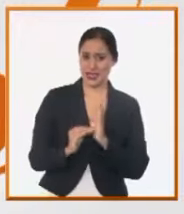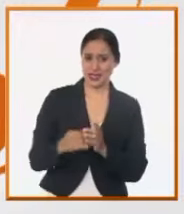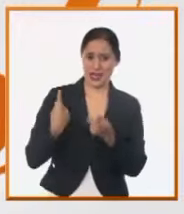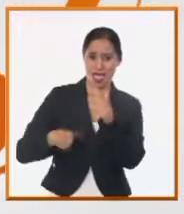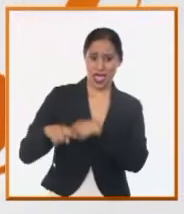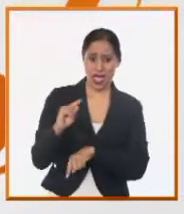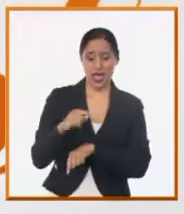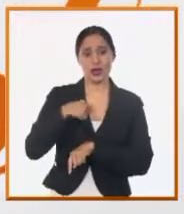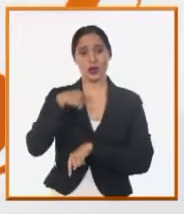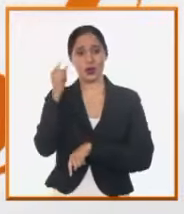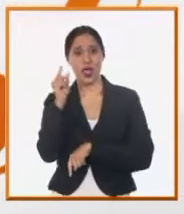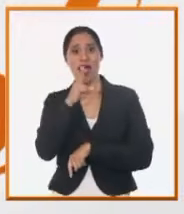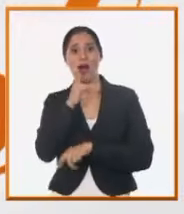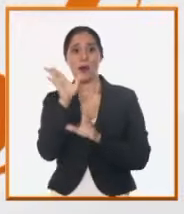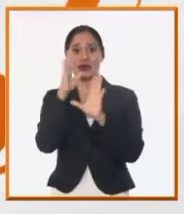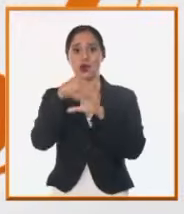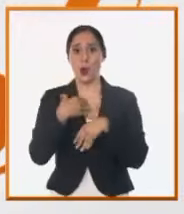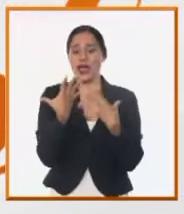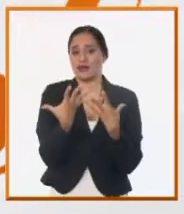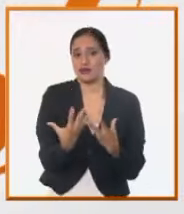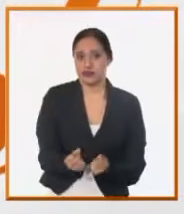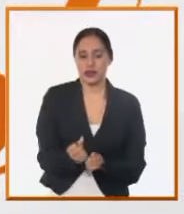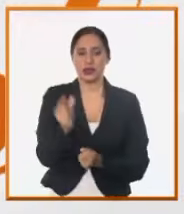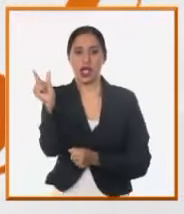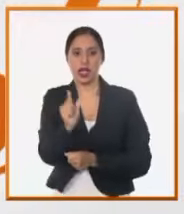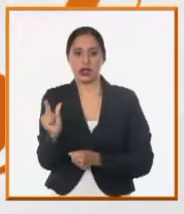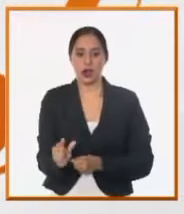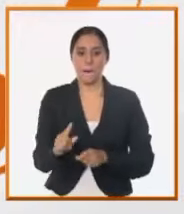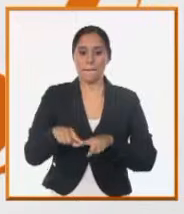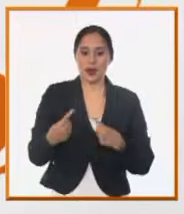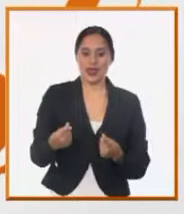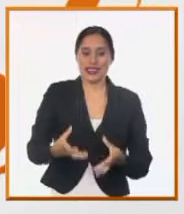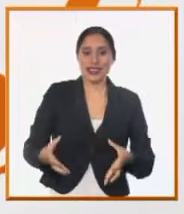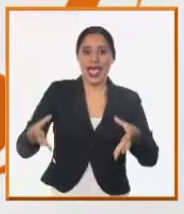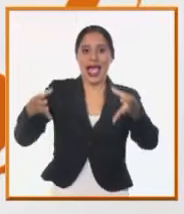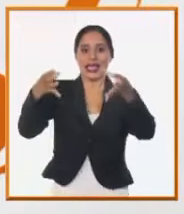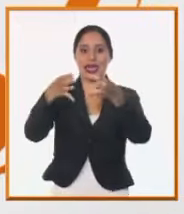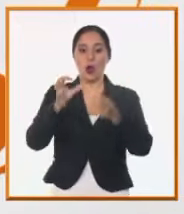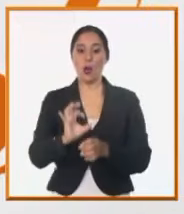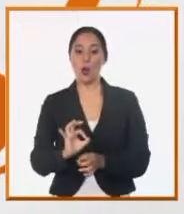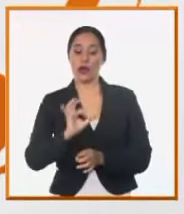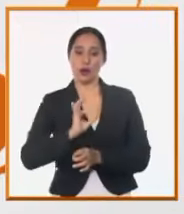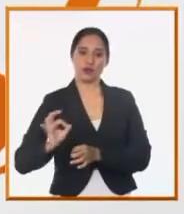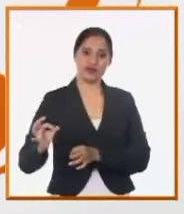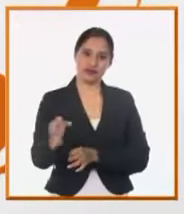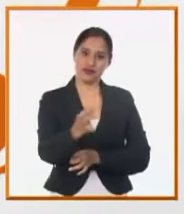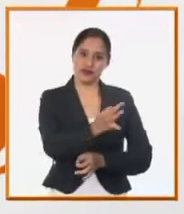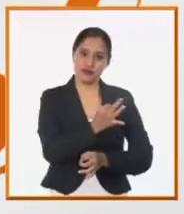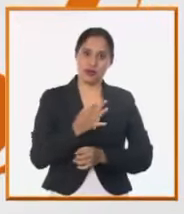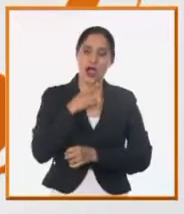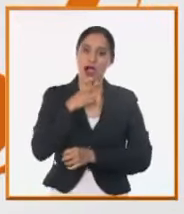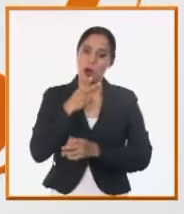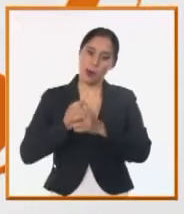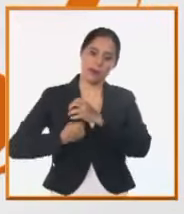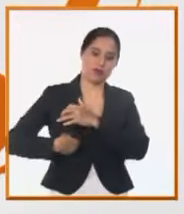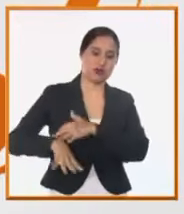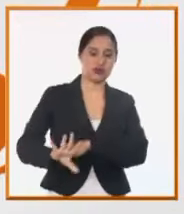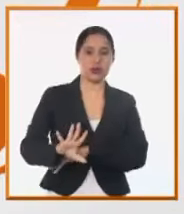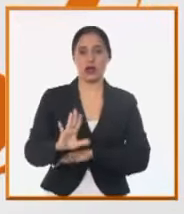en el agua de río porque el tanque lleva años con salidero y cada vez se bota más a nivel más bajo.